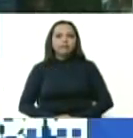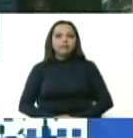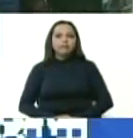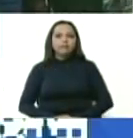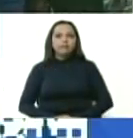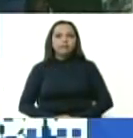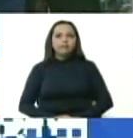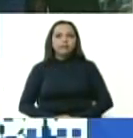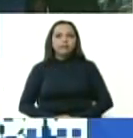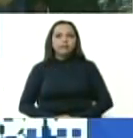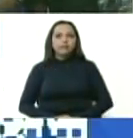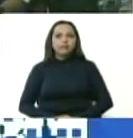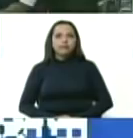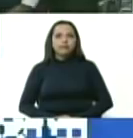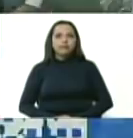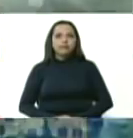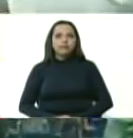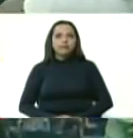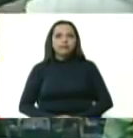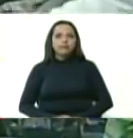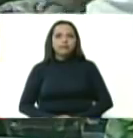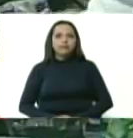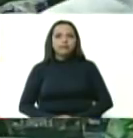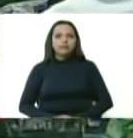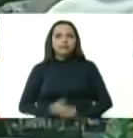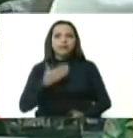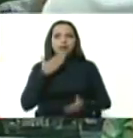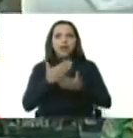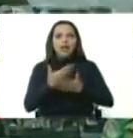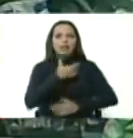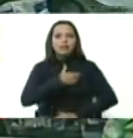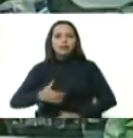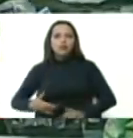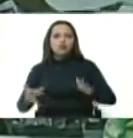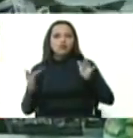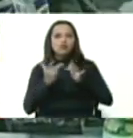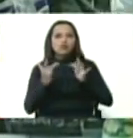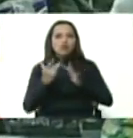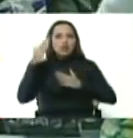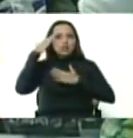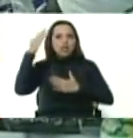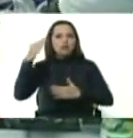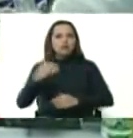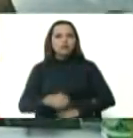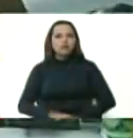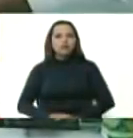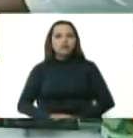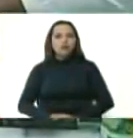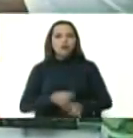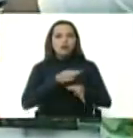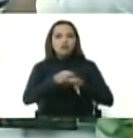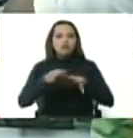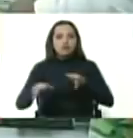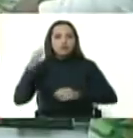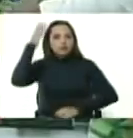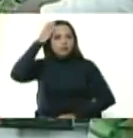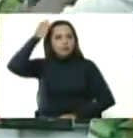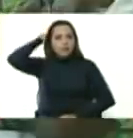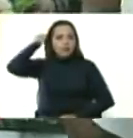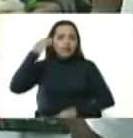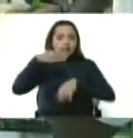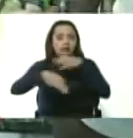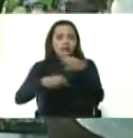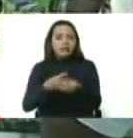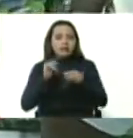gracias presidente por el contacto un saludo desde aquí desde Calabozo municipio Miranda como usted dice